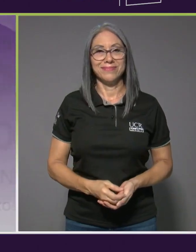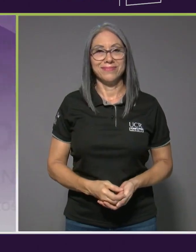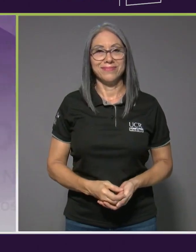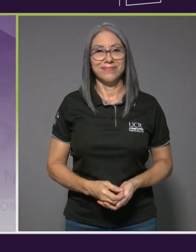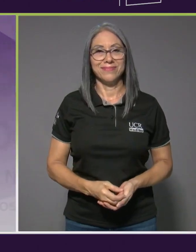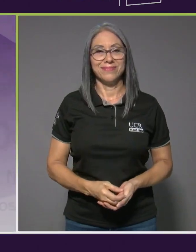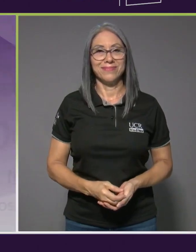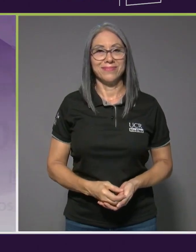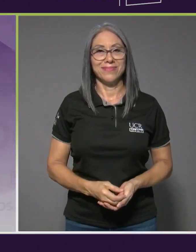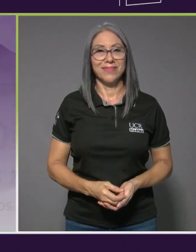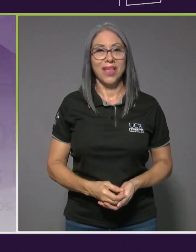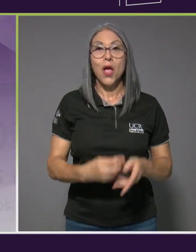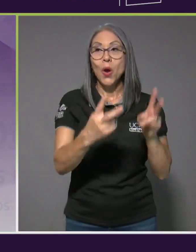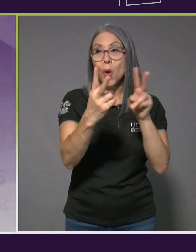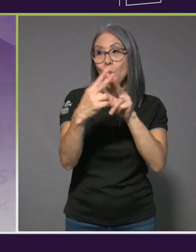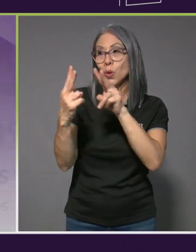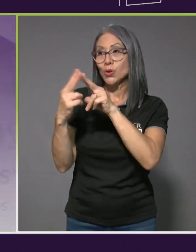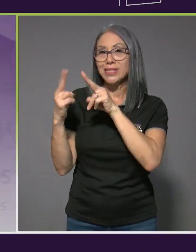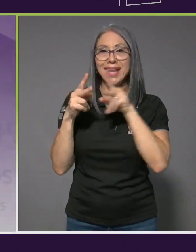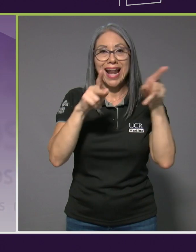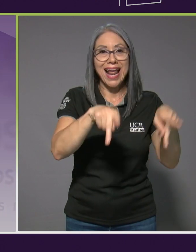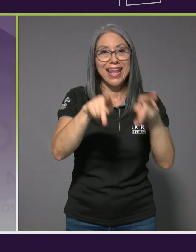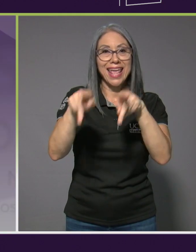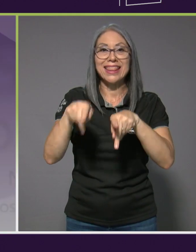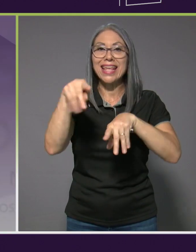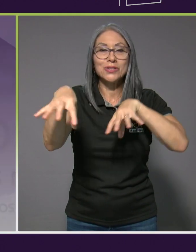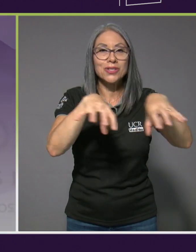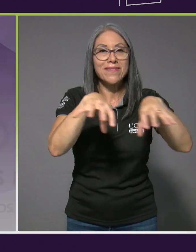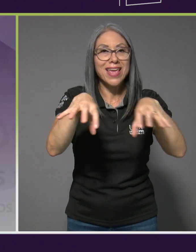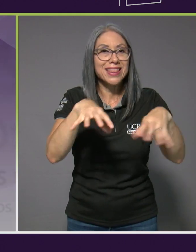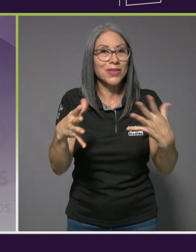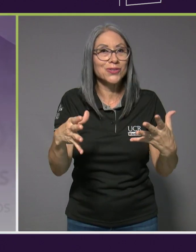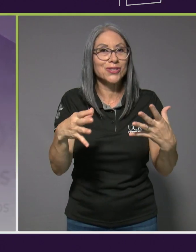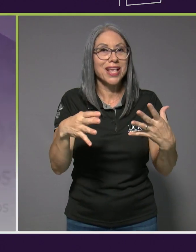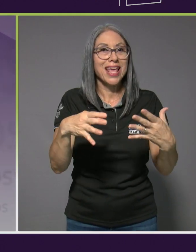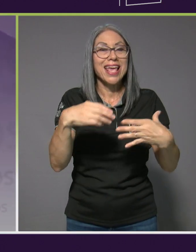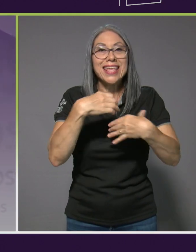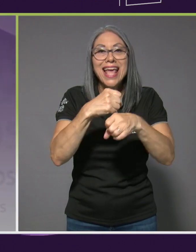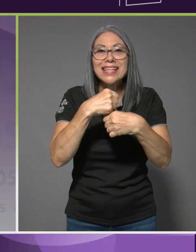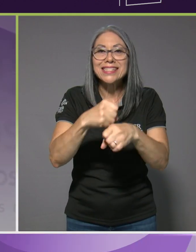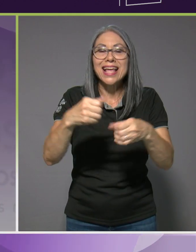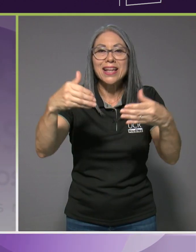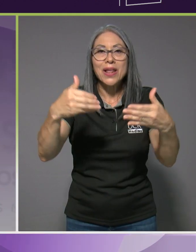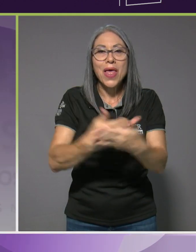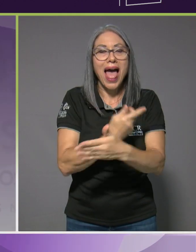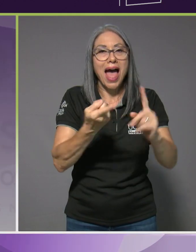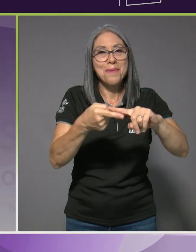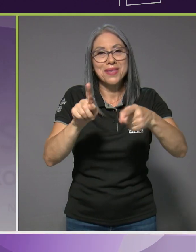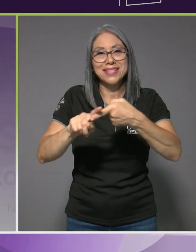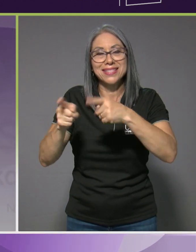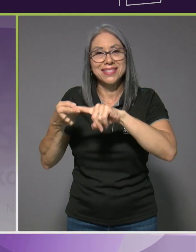Conocer a la gente en estos eventos y hacer amistades es como muy